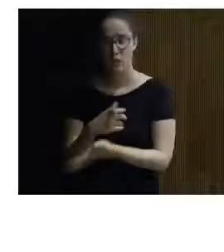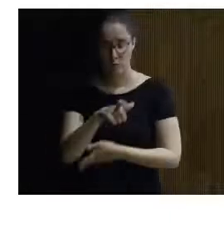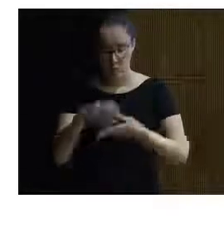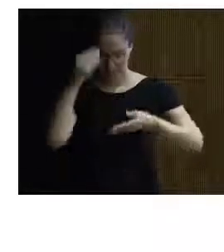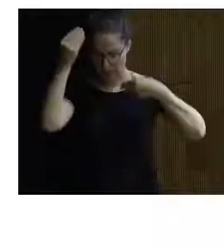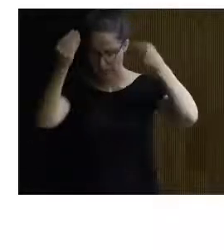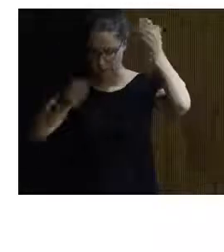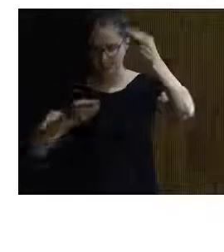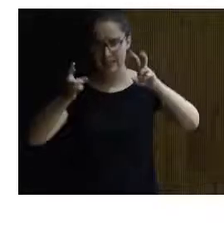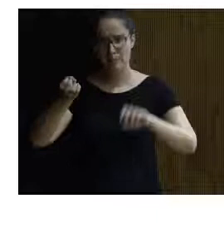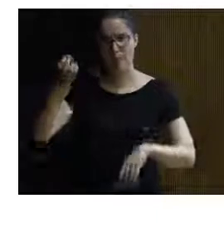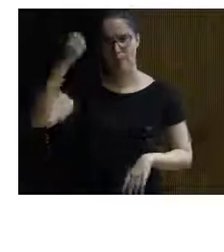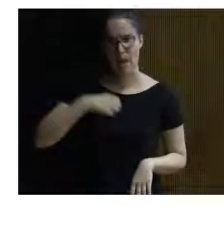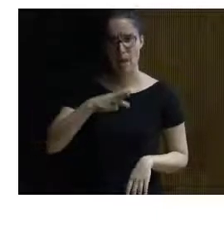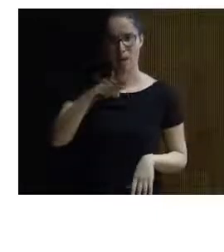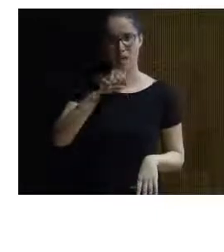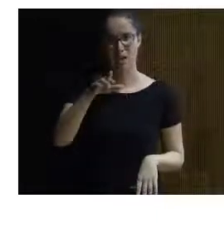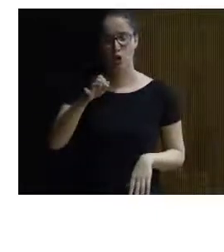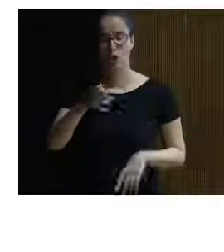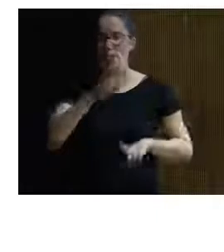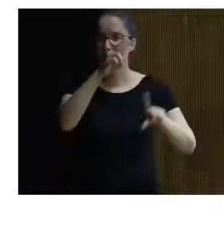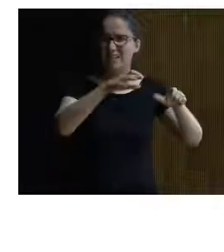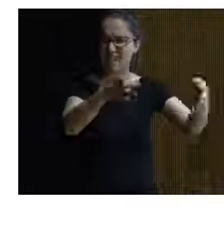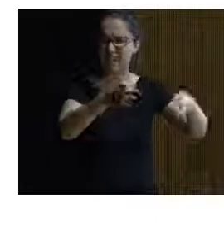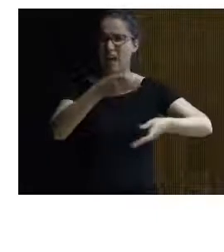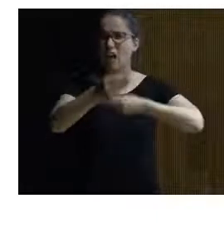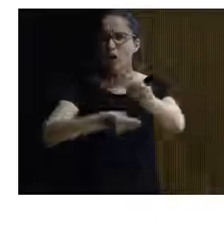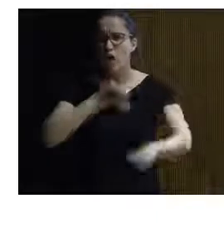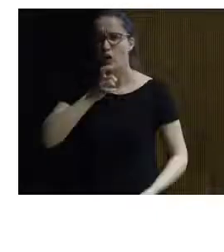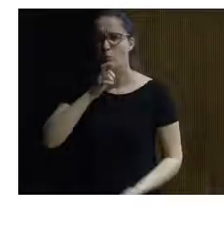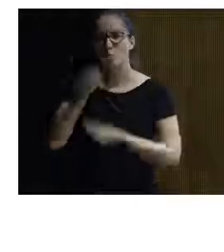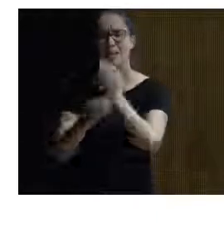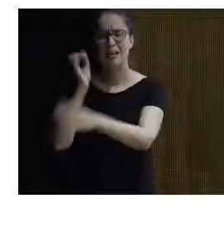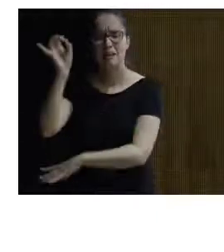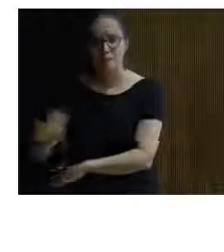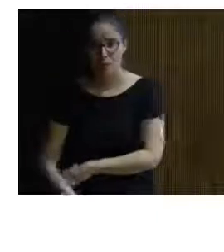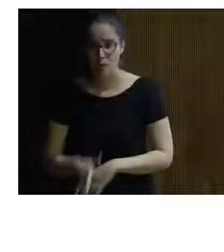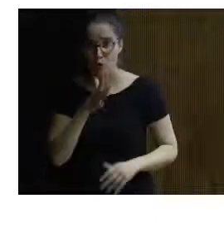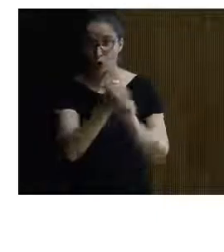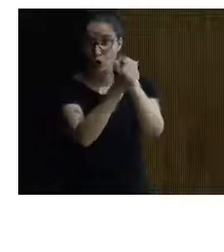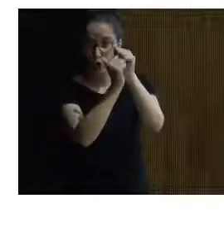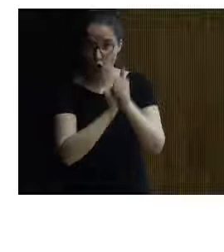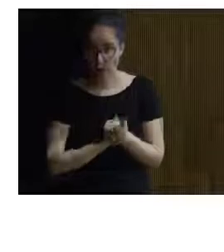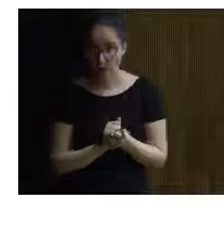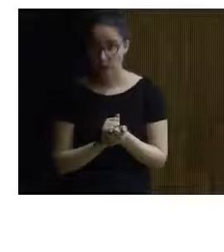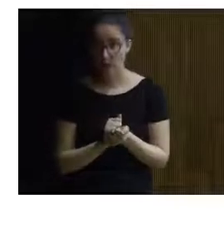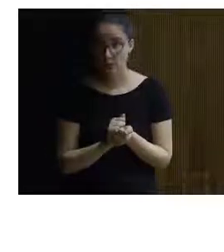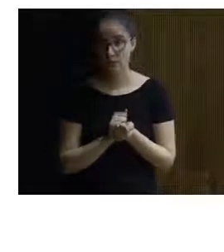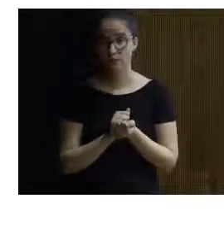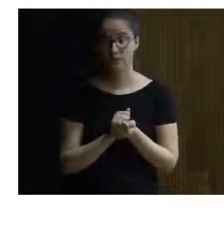se puede hacer respecto al paleolítico qué pintaban cómo lo hacían quiénes lo hacían a través de réplicas a través de diferentes